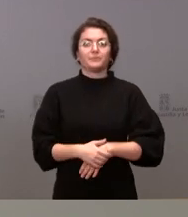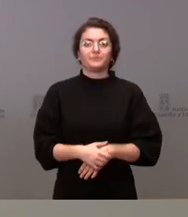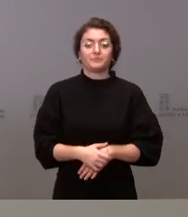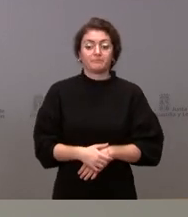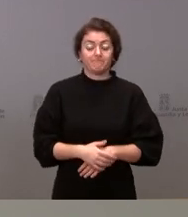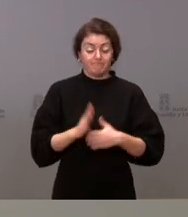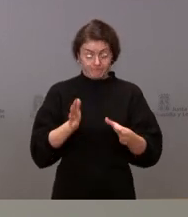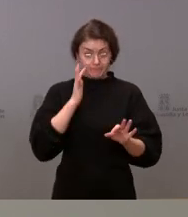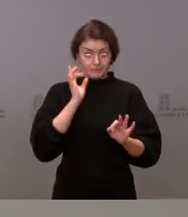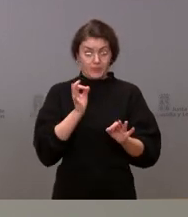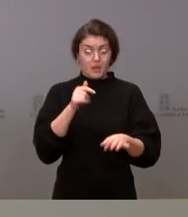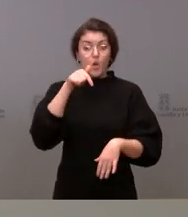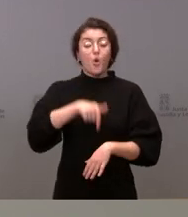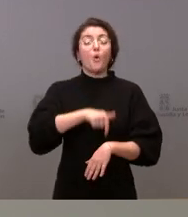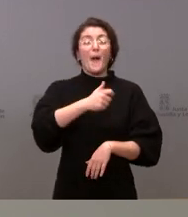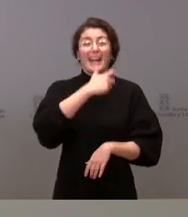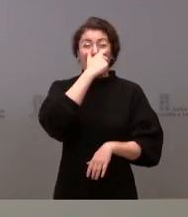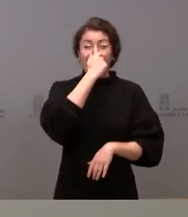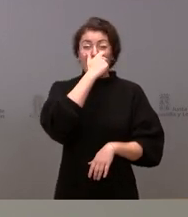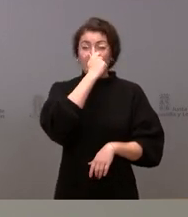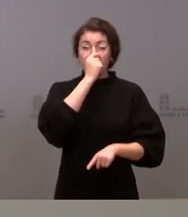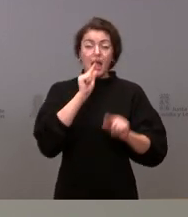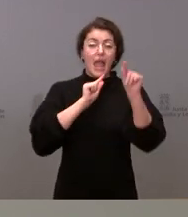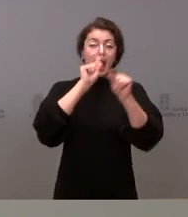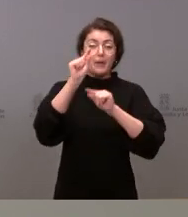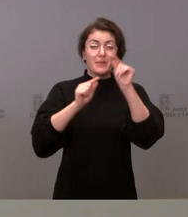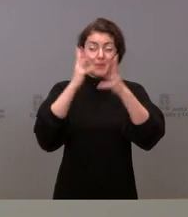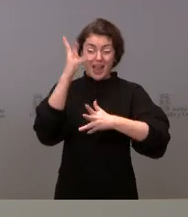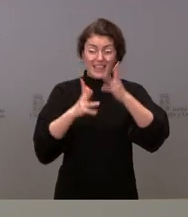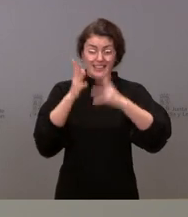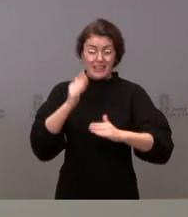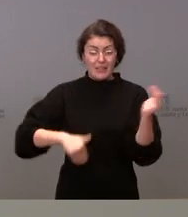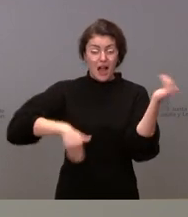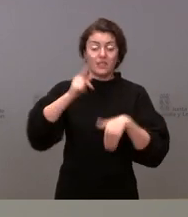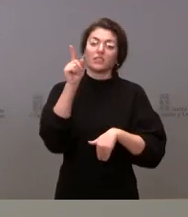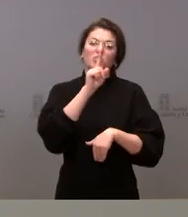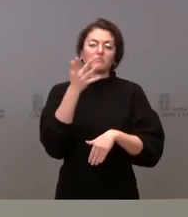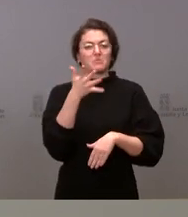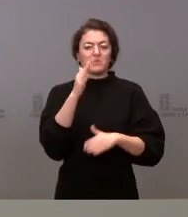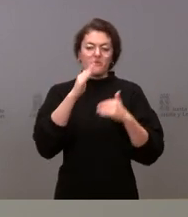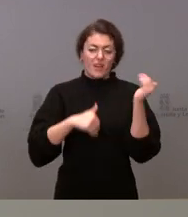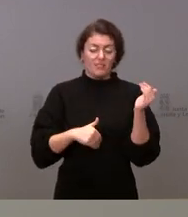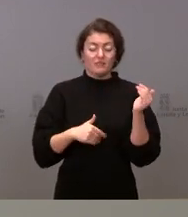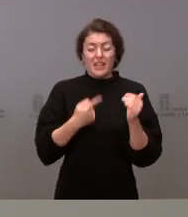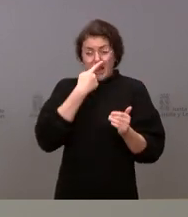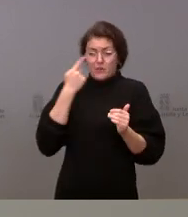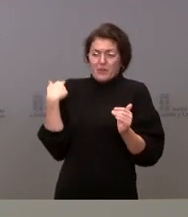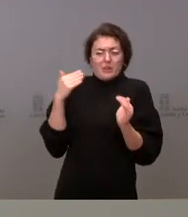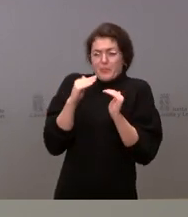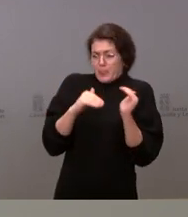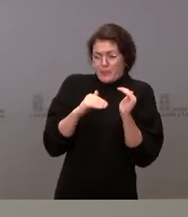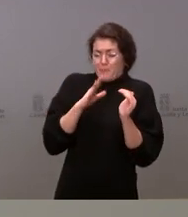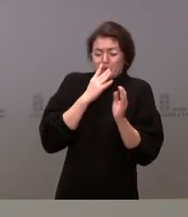hoy la gripe no está en una incidencia epidémica alta está más bien baja más alta que el año pasado que evidentemente casi había